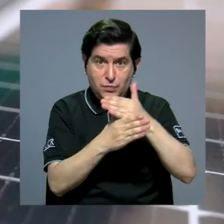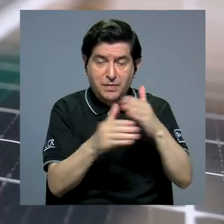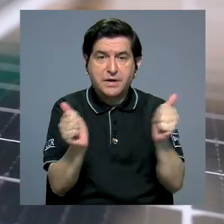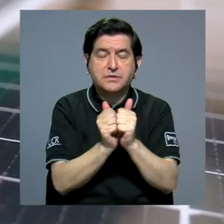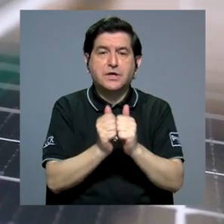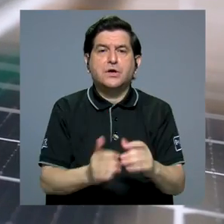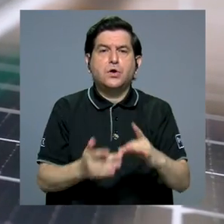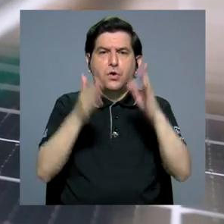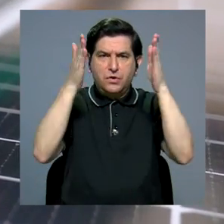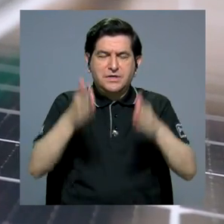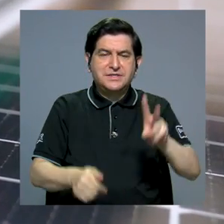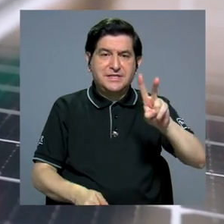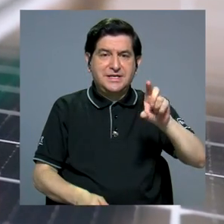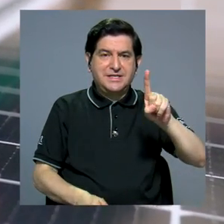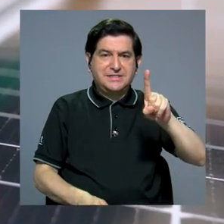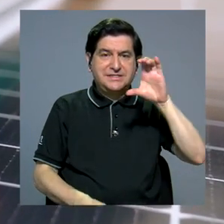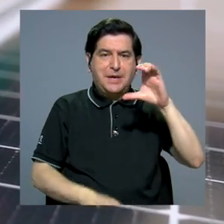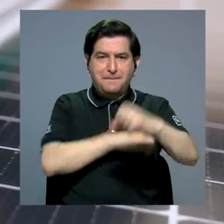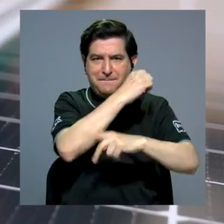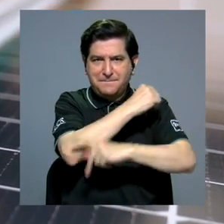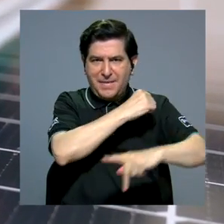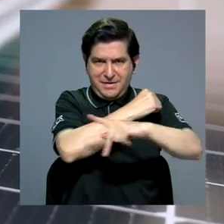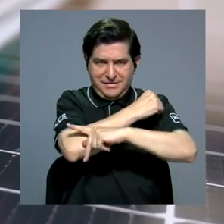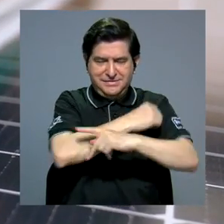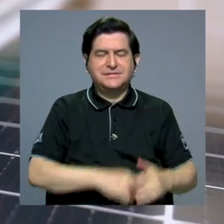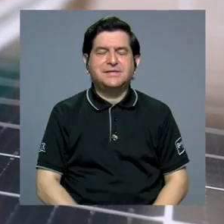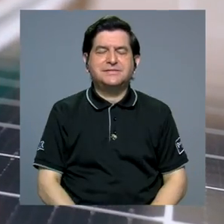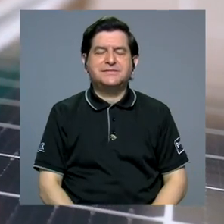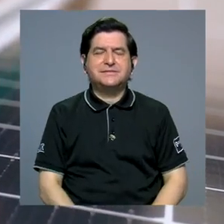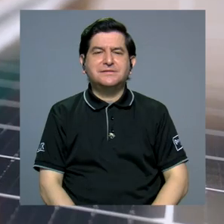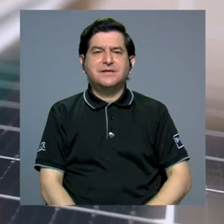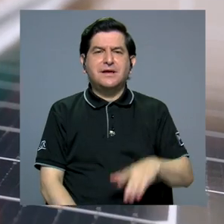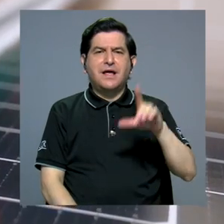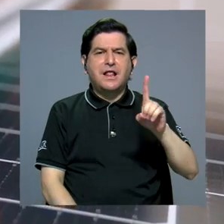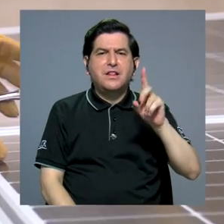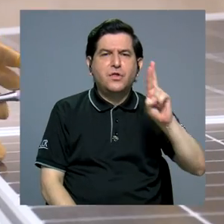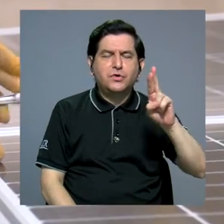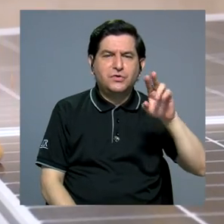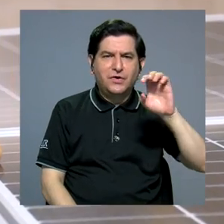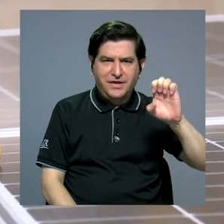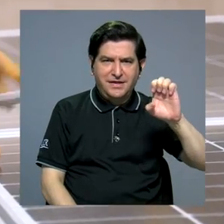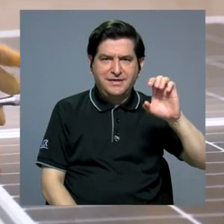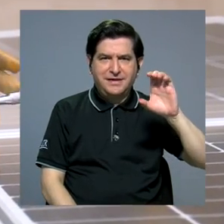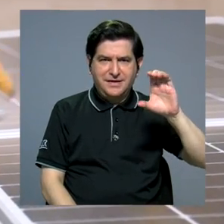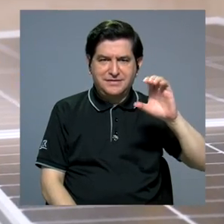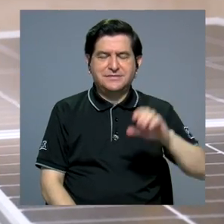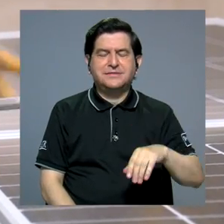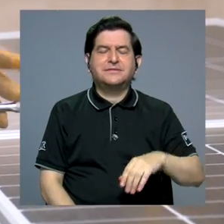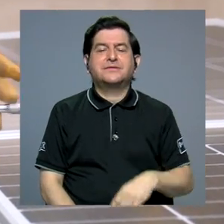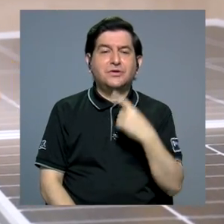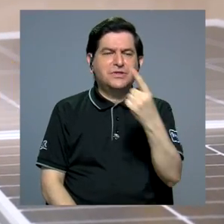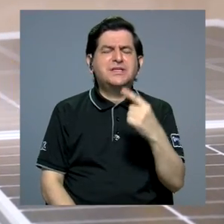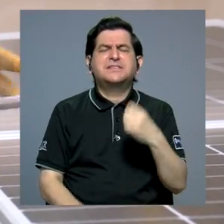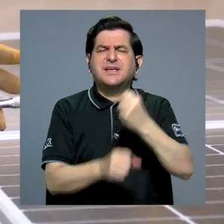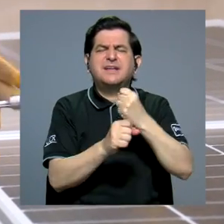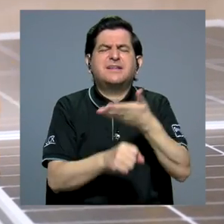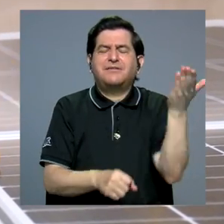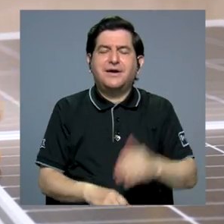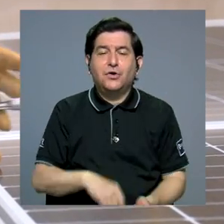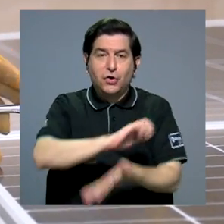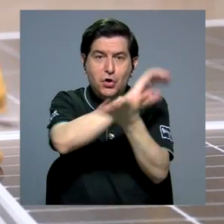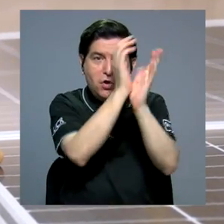con expertos de más de 100 países. El doctor Espinosa comentó en qué consiste el trabajo que realizan. El cambio